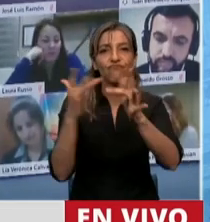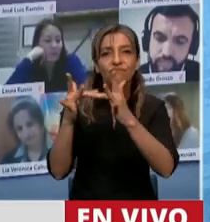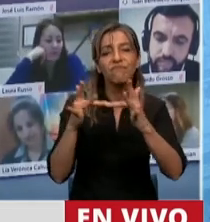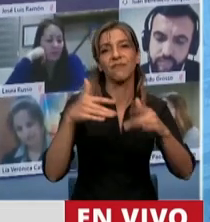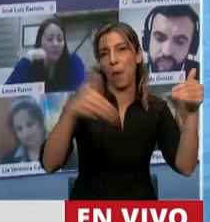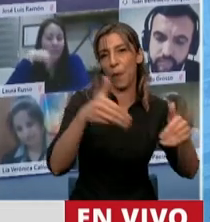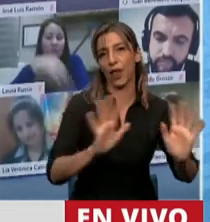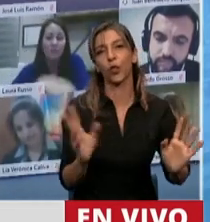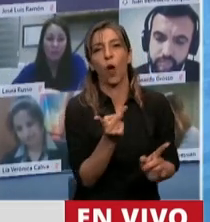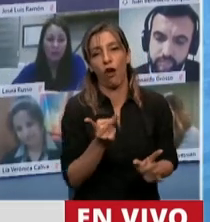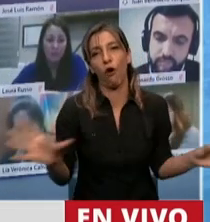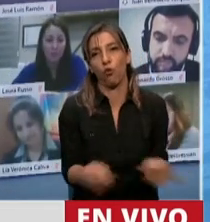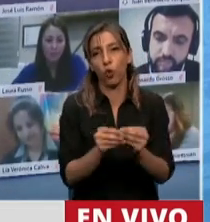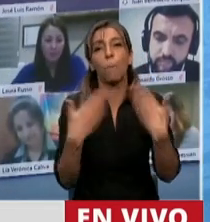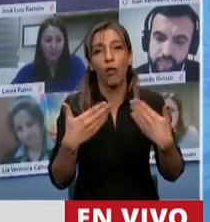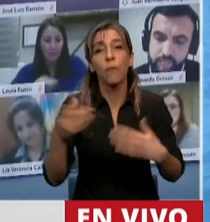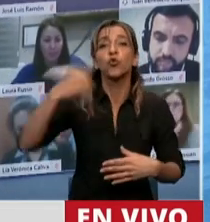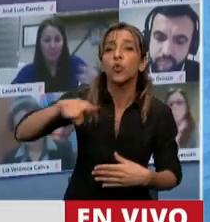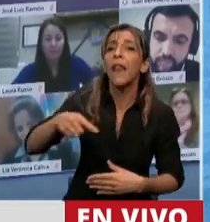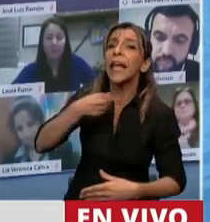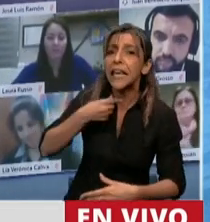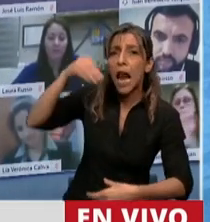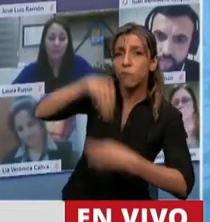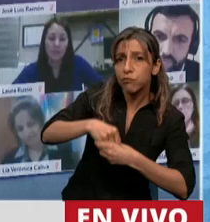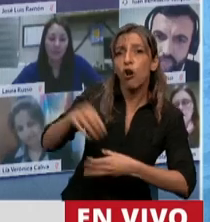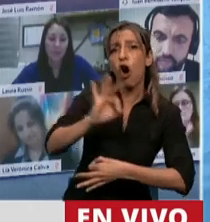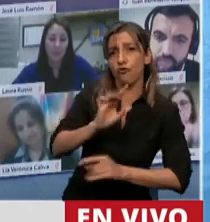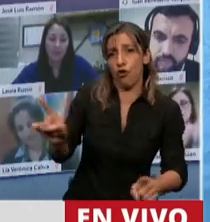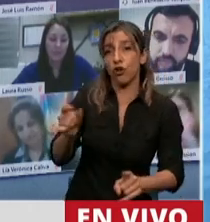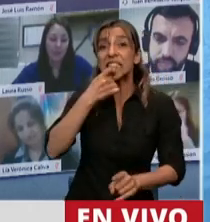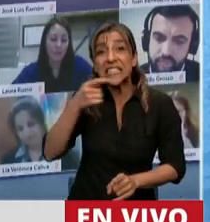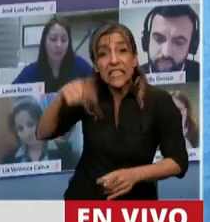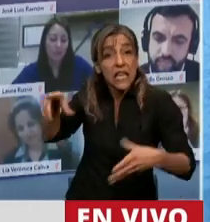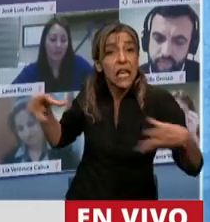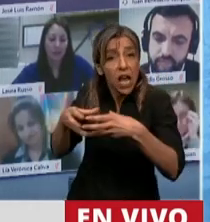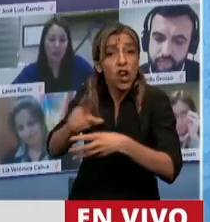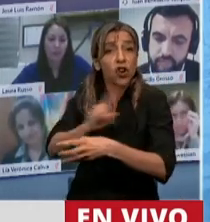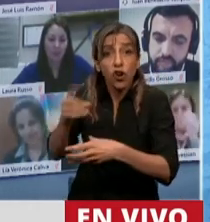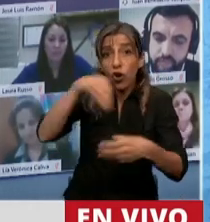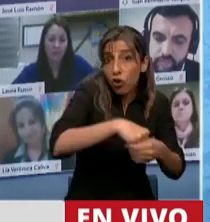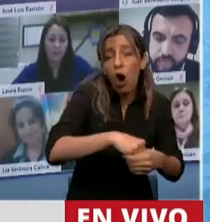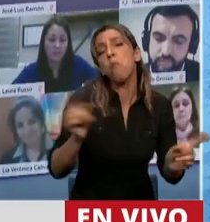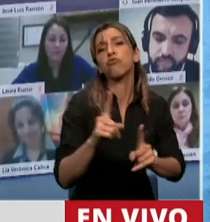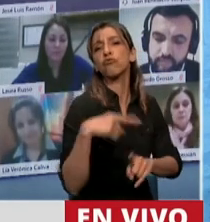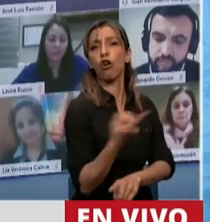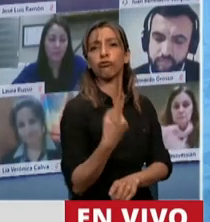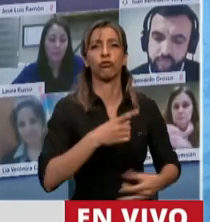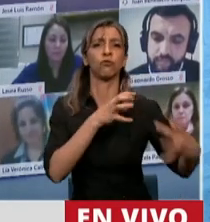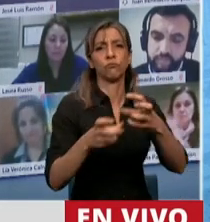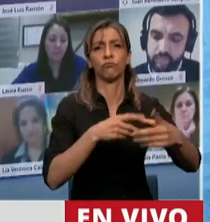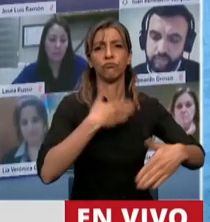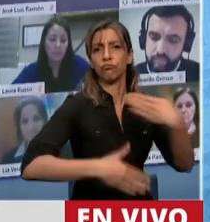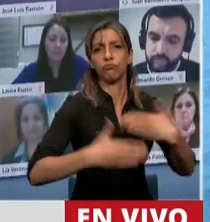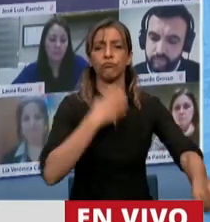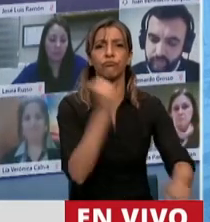se la tenemos que hacer ellos o se suman o no se suman y si no se suman avancemos como tenemos que avanzar en función